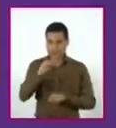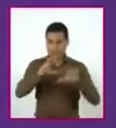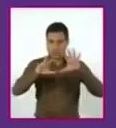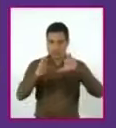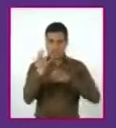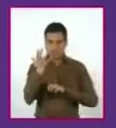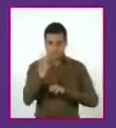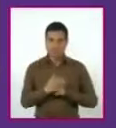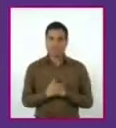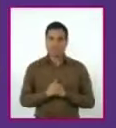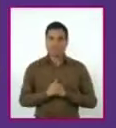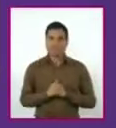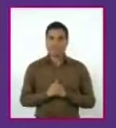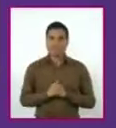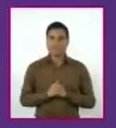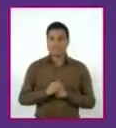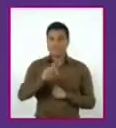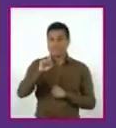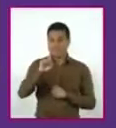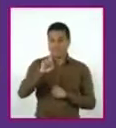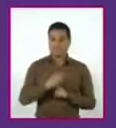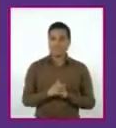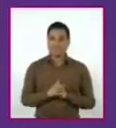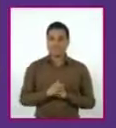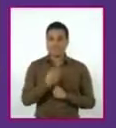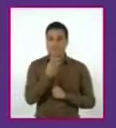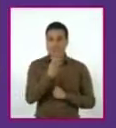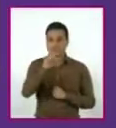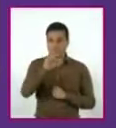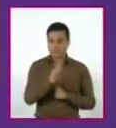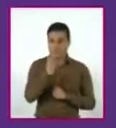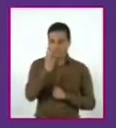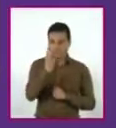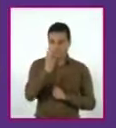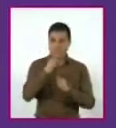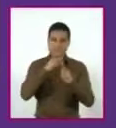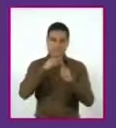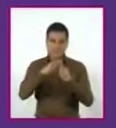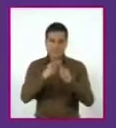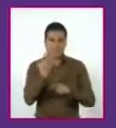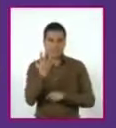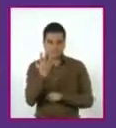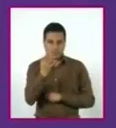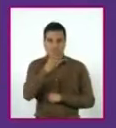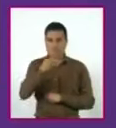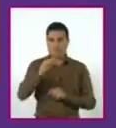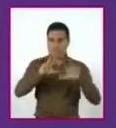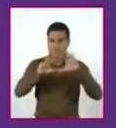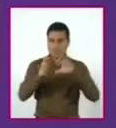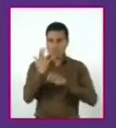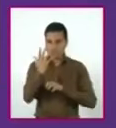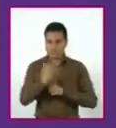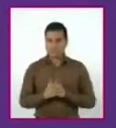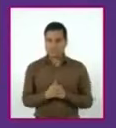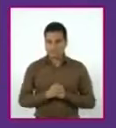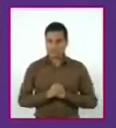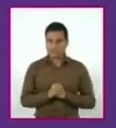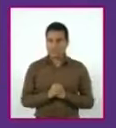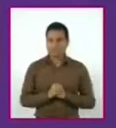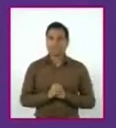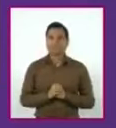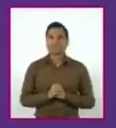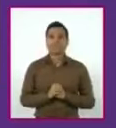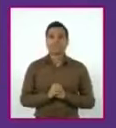a 850. Y en el inciso D, 2x cuadrada más 50 igual a 850.